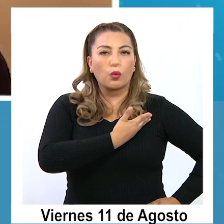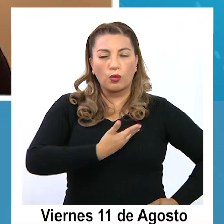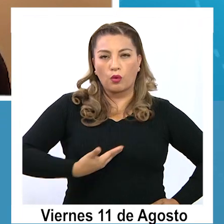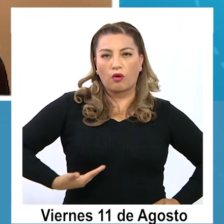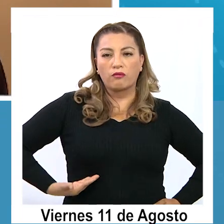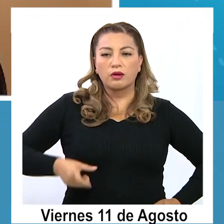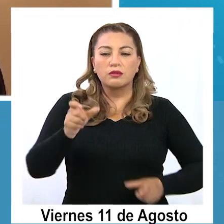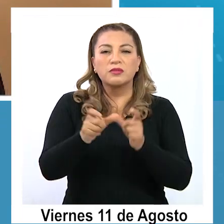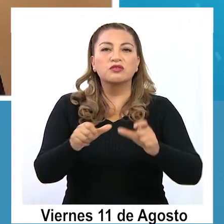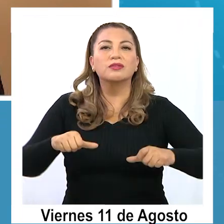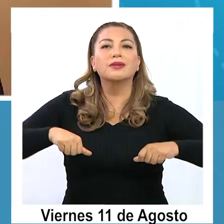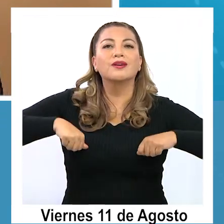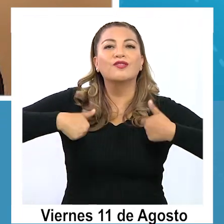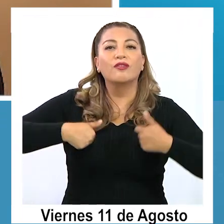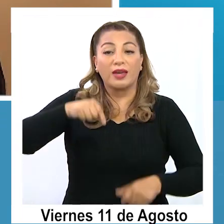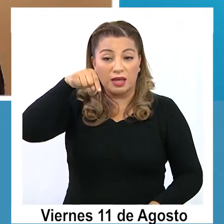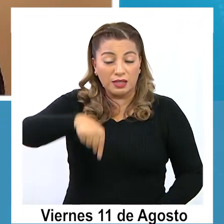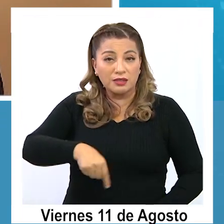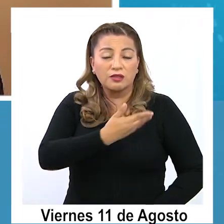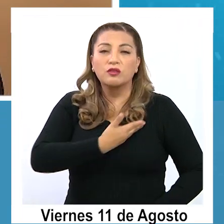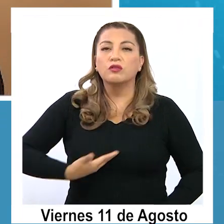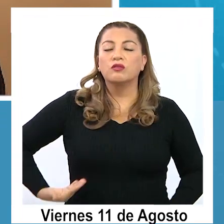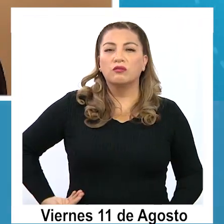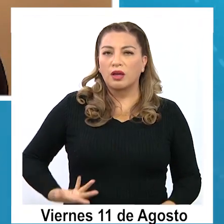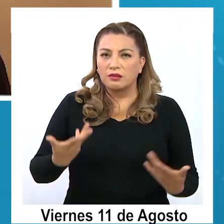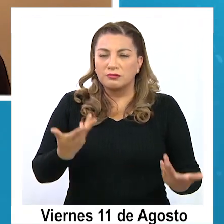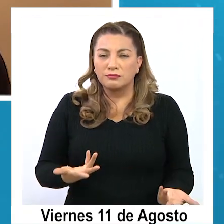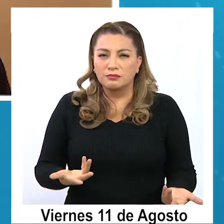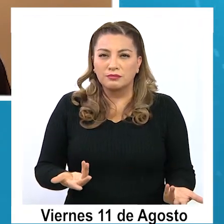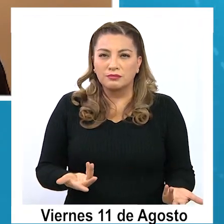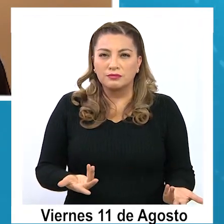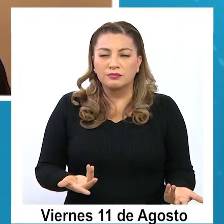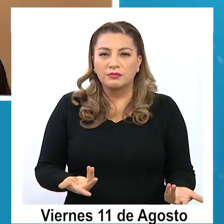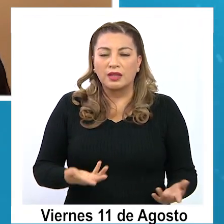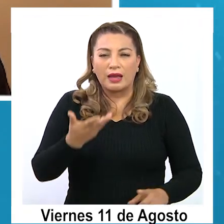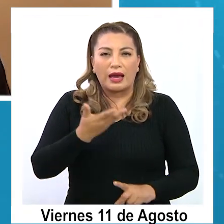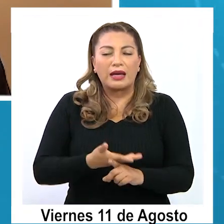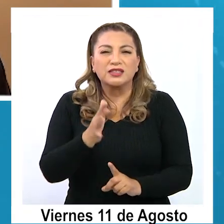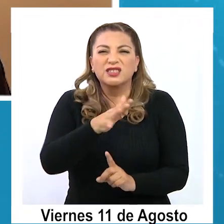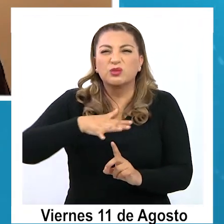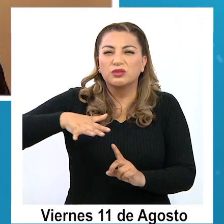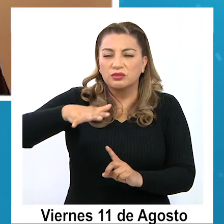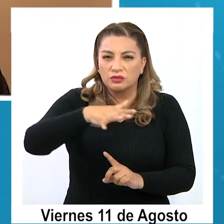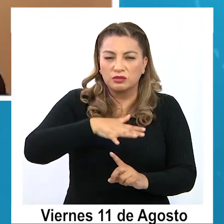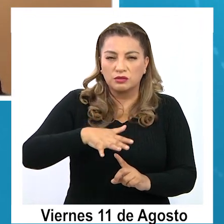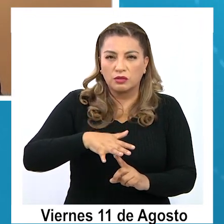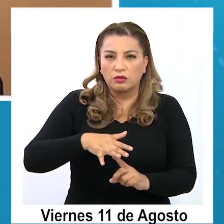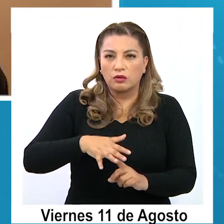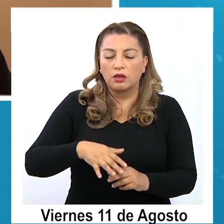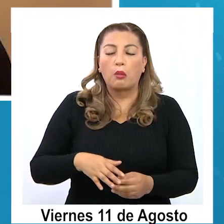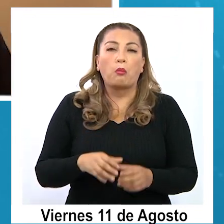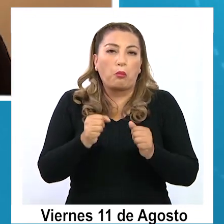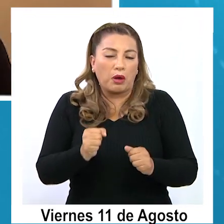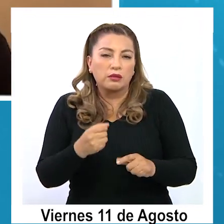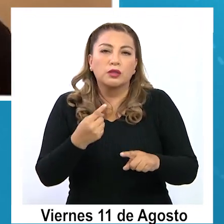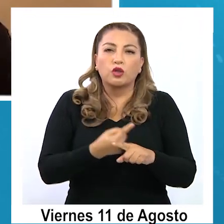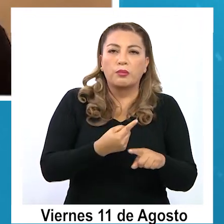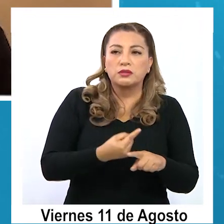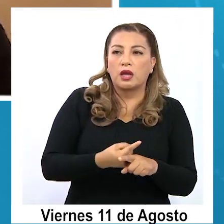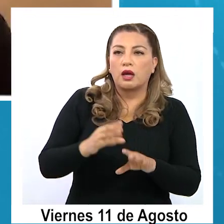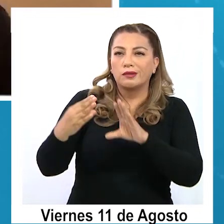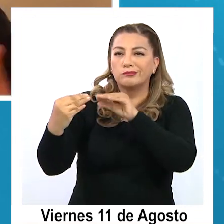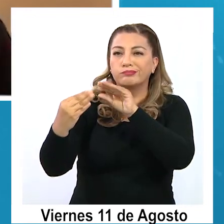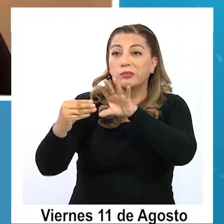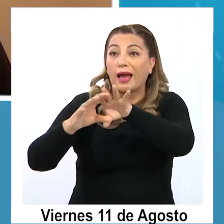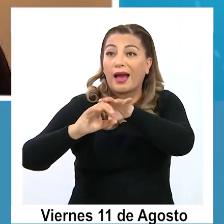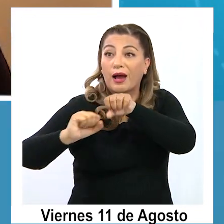joven, de este nuestro gobierno, viene precisamente de situaciones donde la conversación, el acuerdo, donde